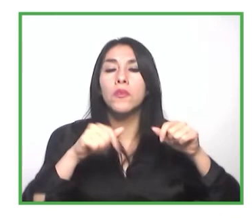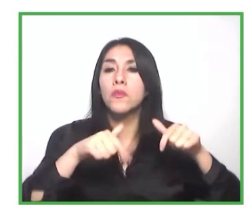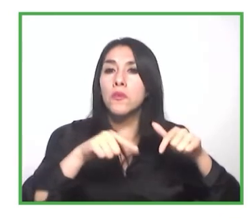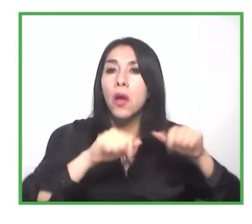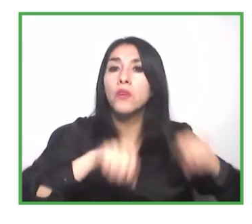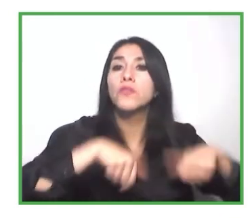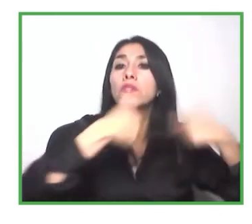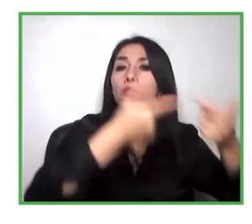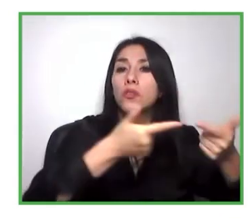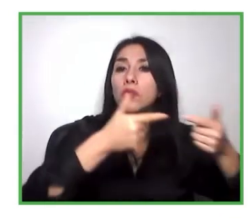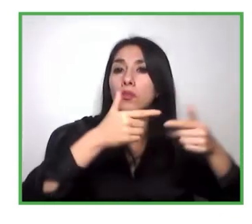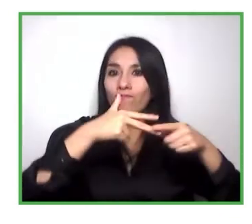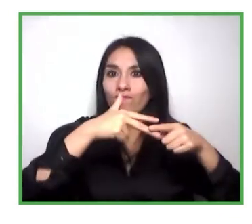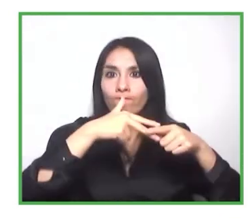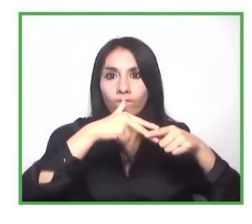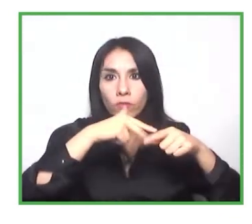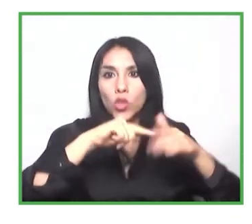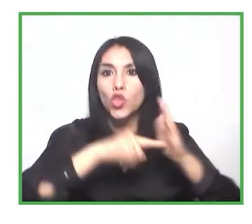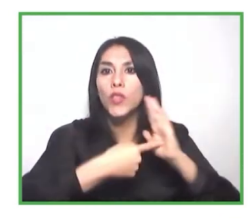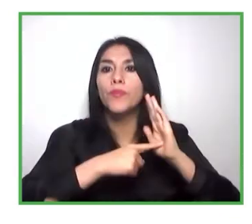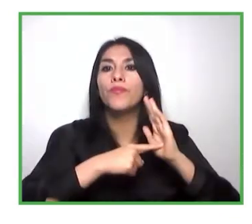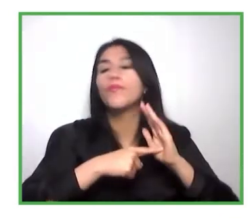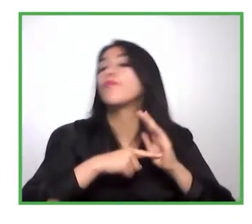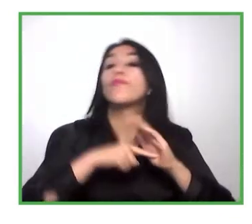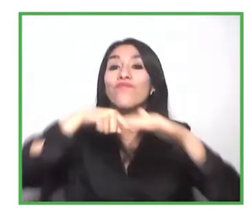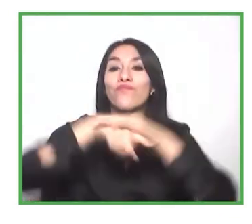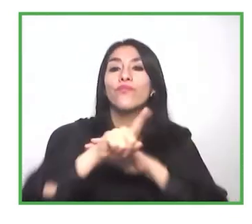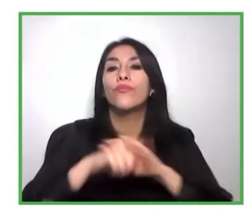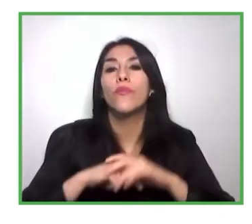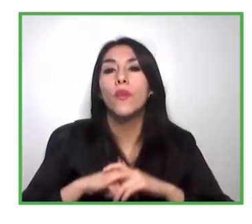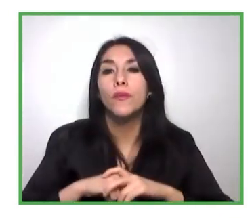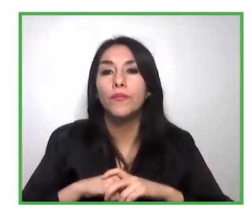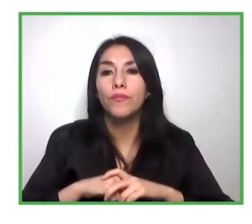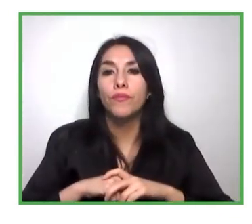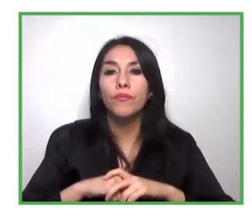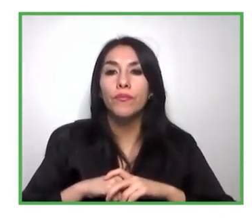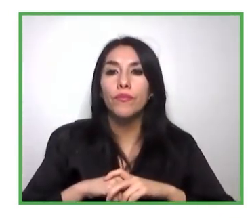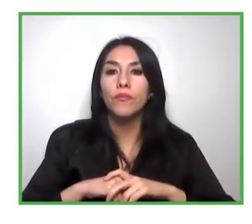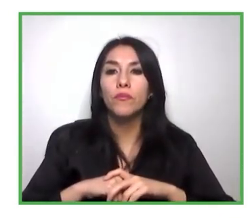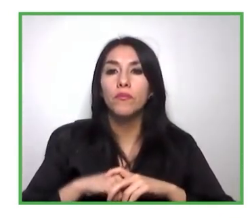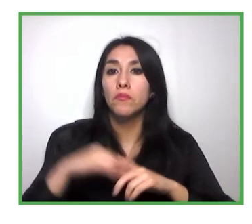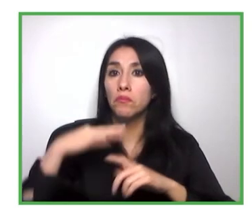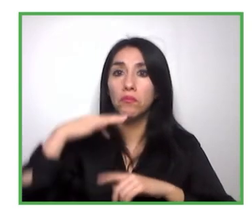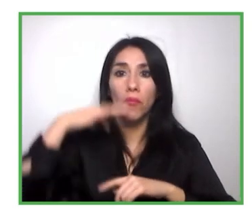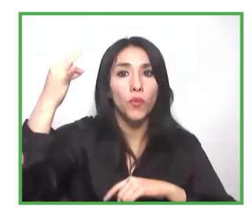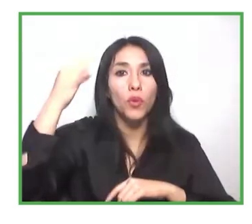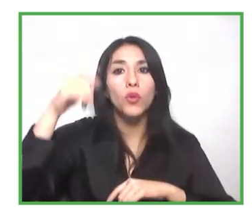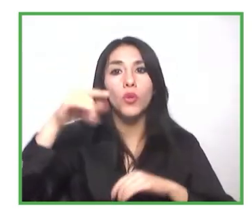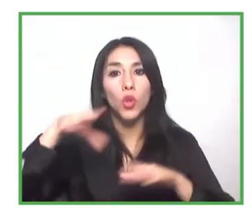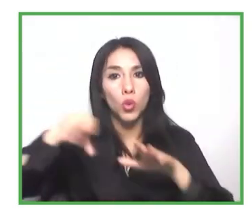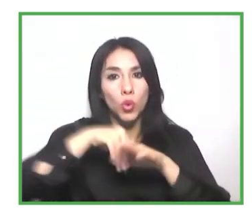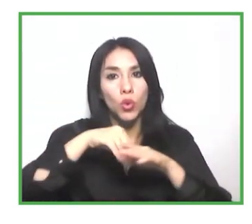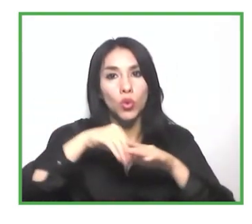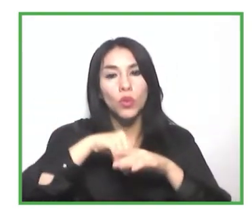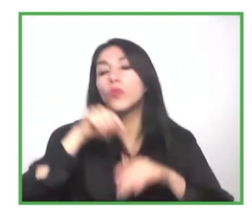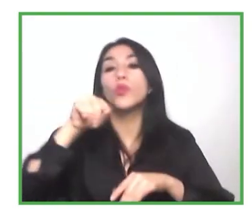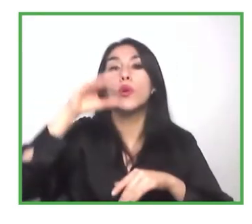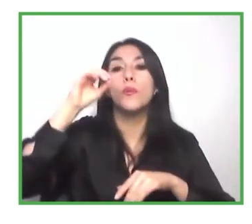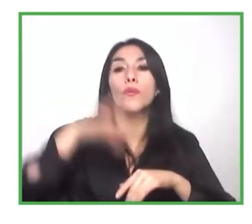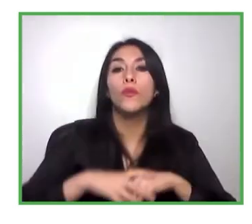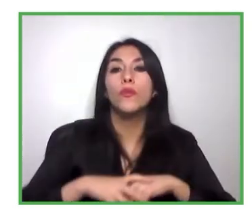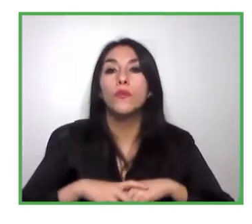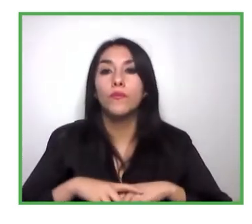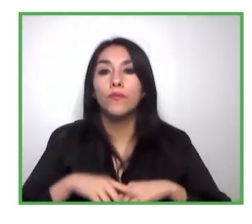vas a tener la posibilidad de, si estás buscando conformarte, en este caso poder acceder a esas oportunidades. Hoy